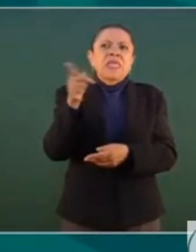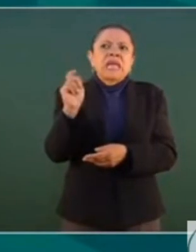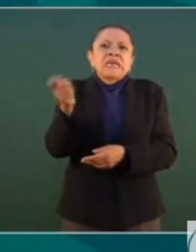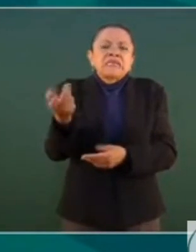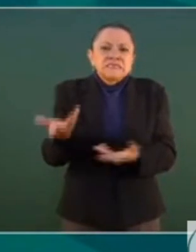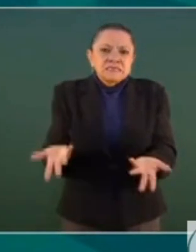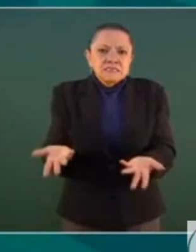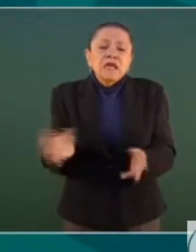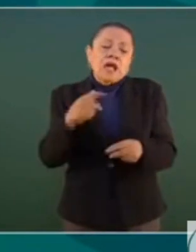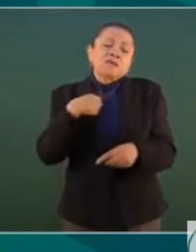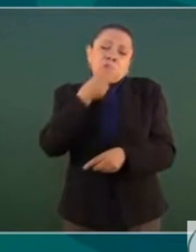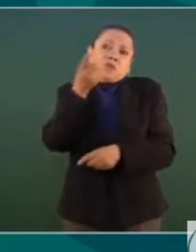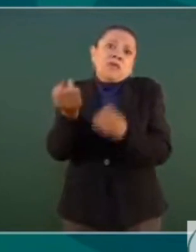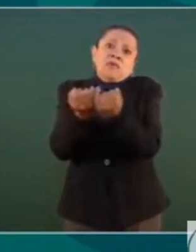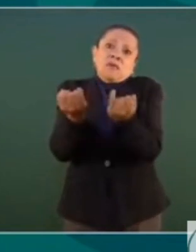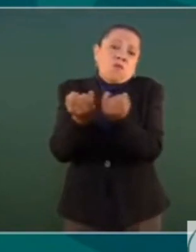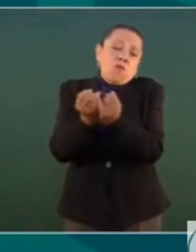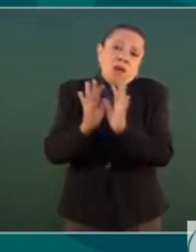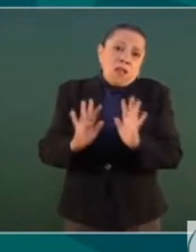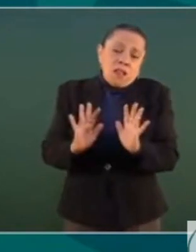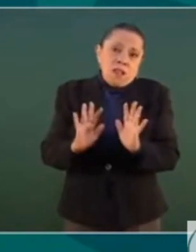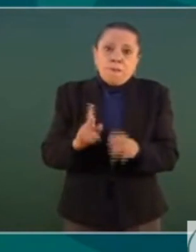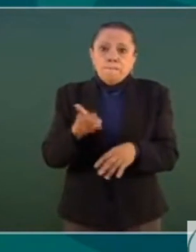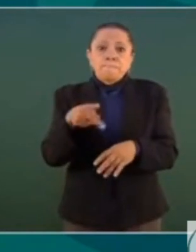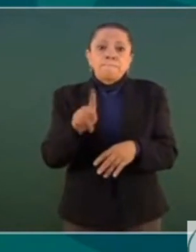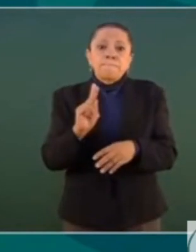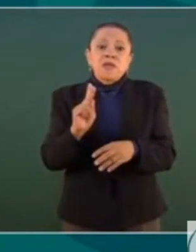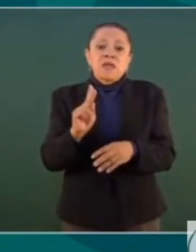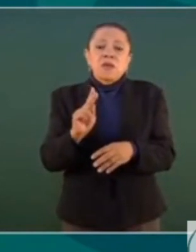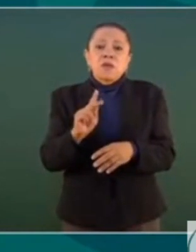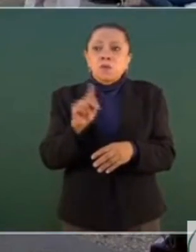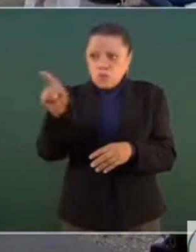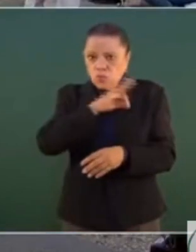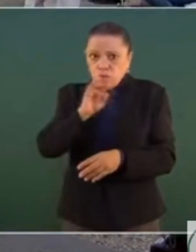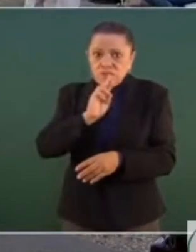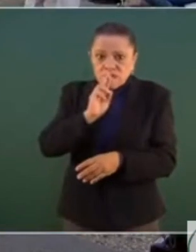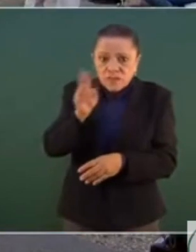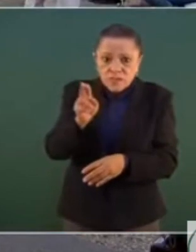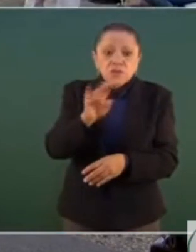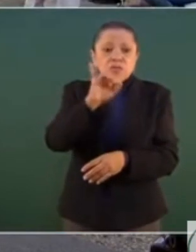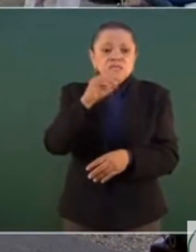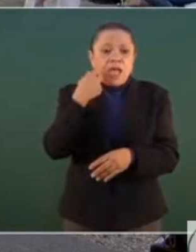igual pero tú puedes contestar. Sí.